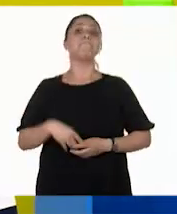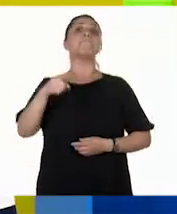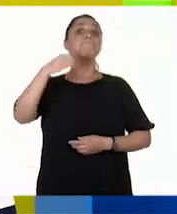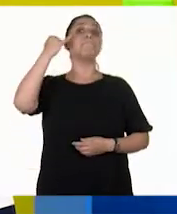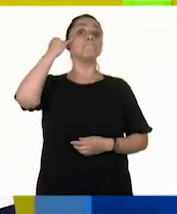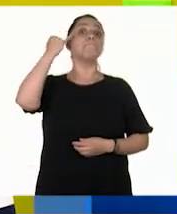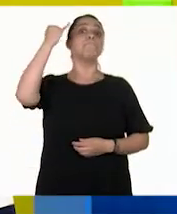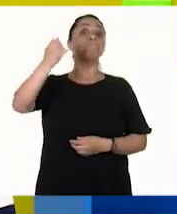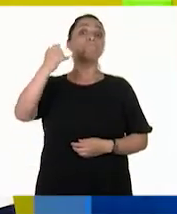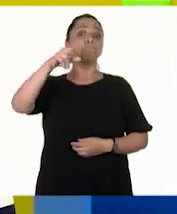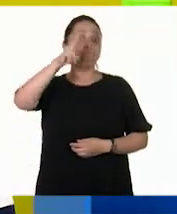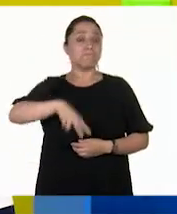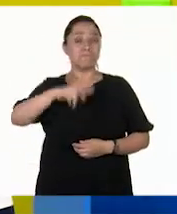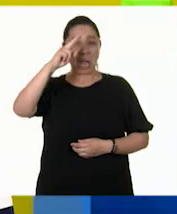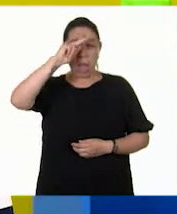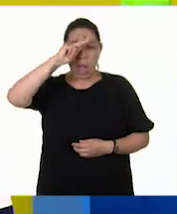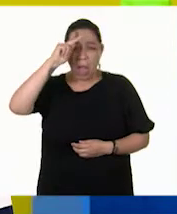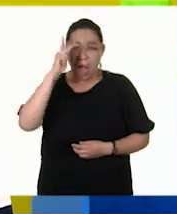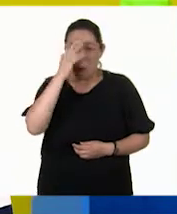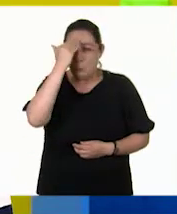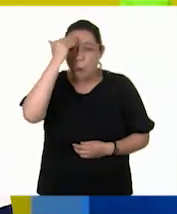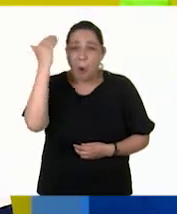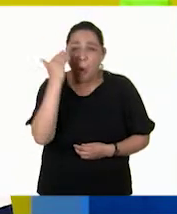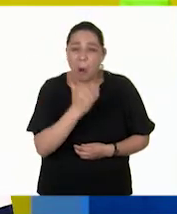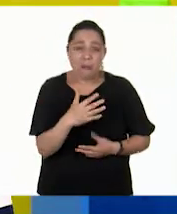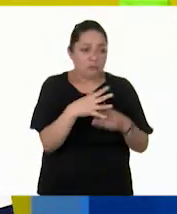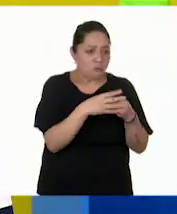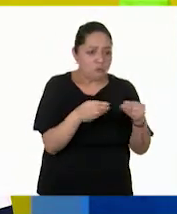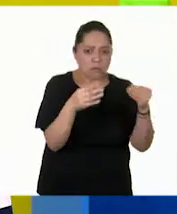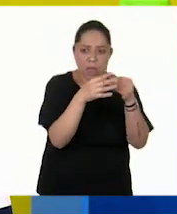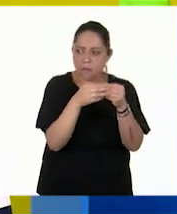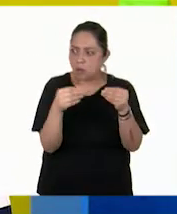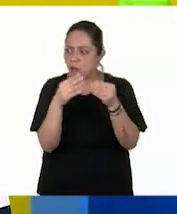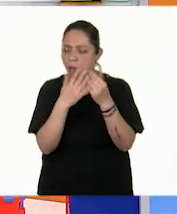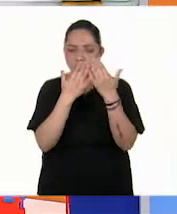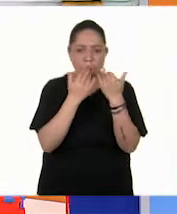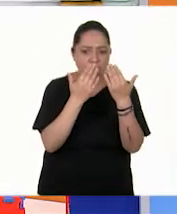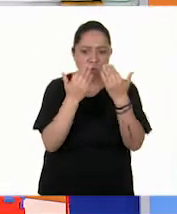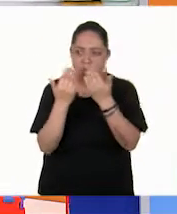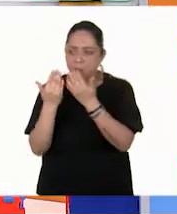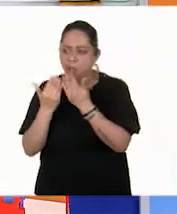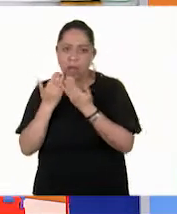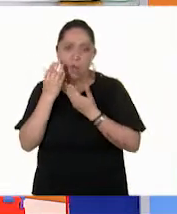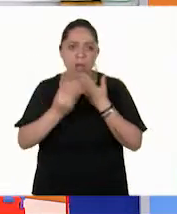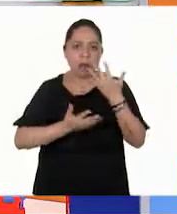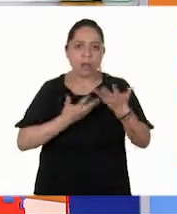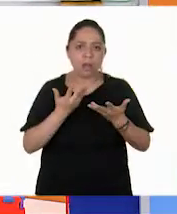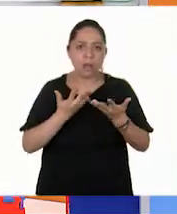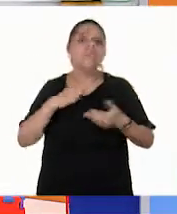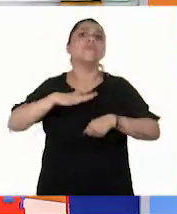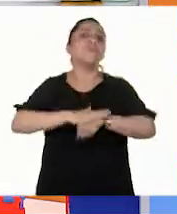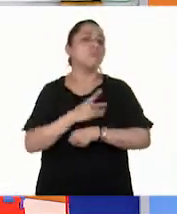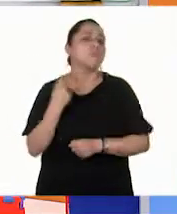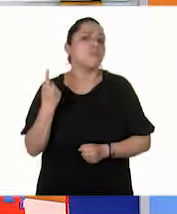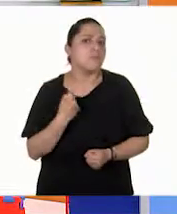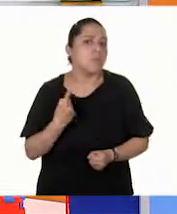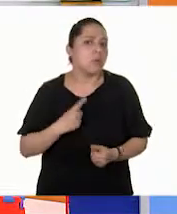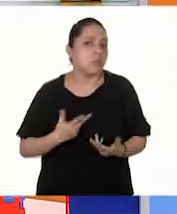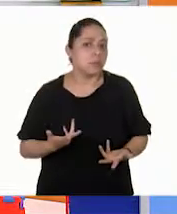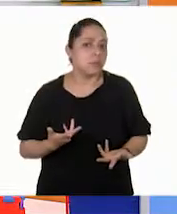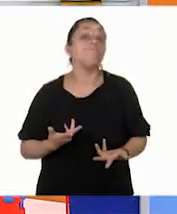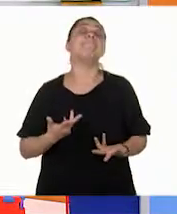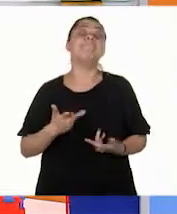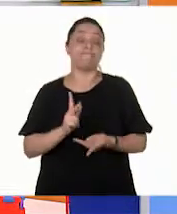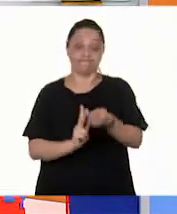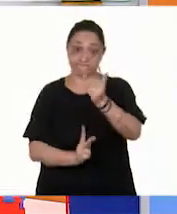Imagínate qué horrible pesadilla no encontrar frutas, no encontrar alimentos. Y eso saben por qué, niñas y niños. Porque